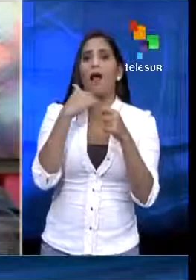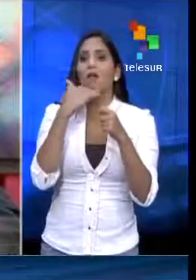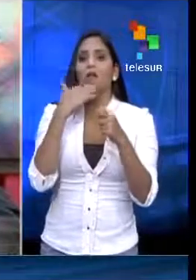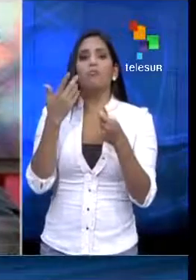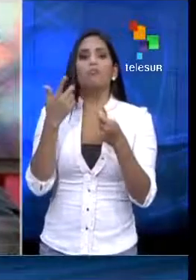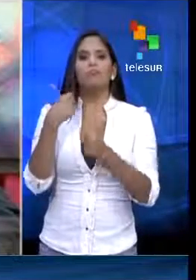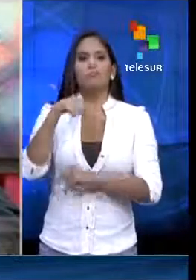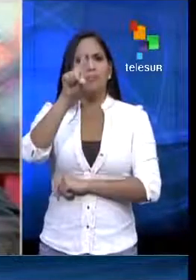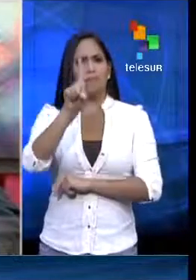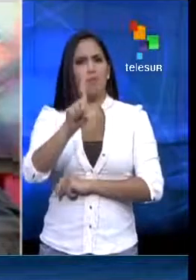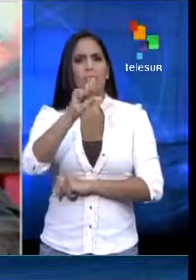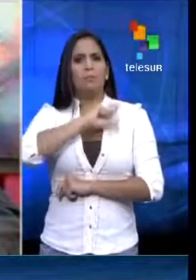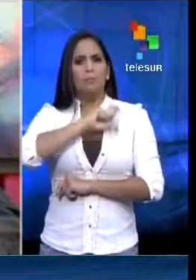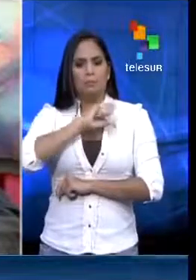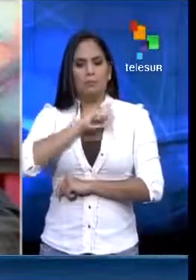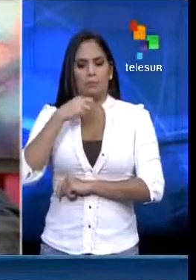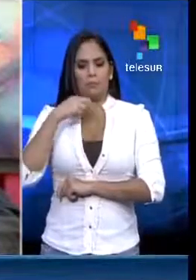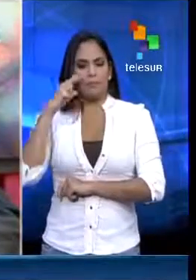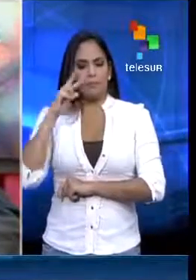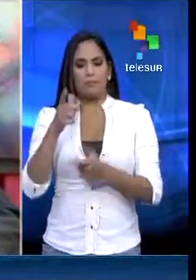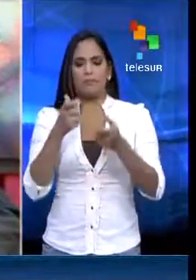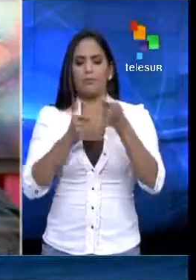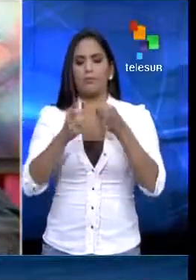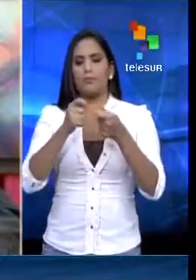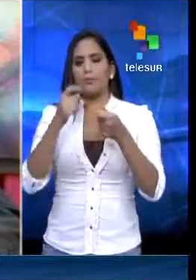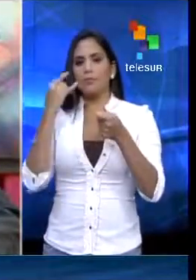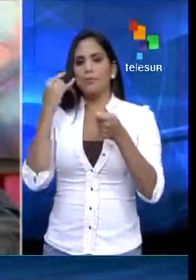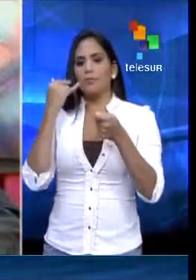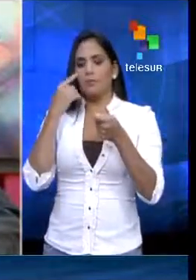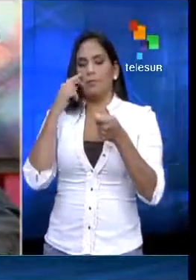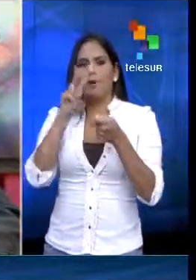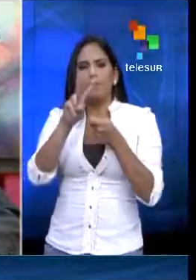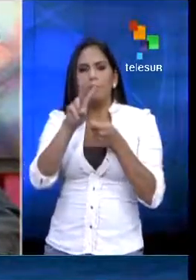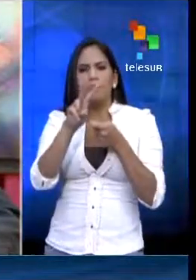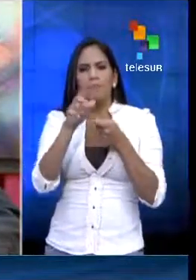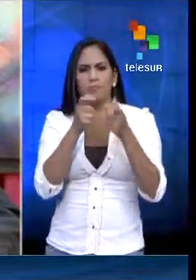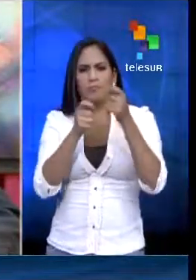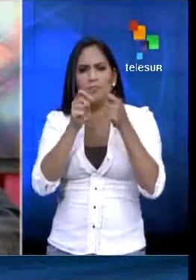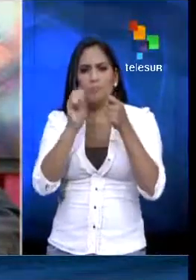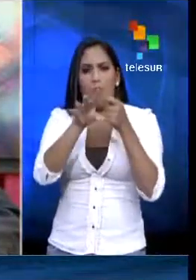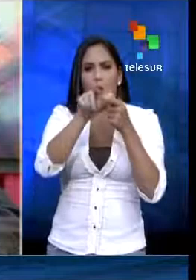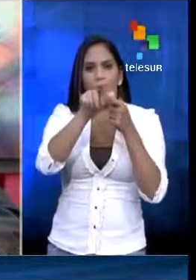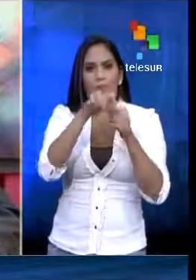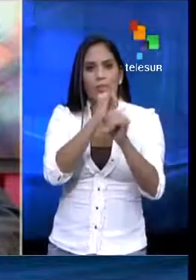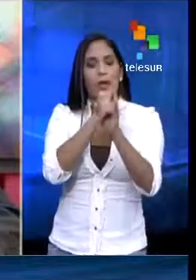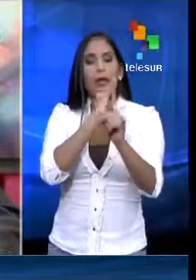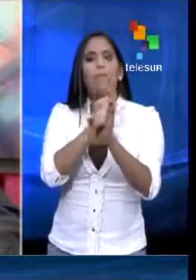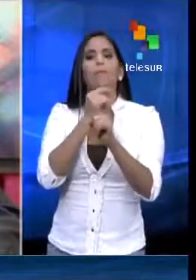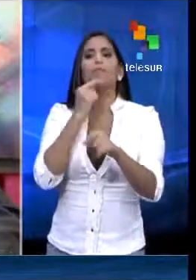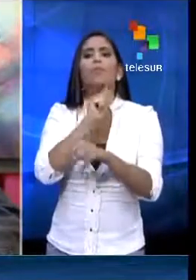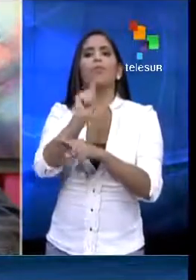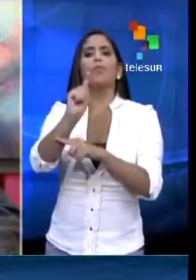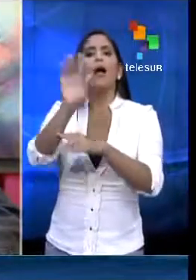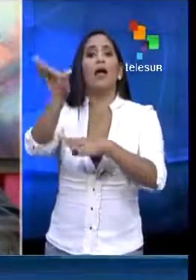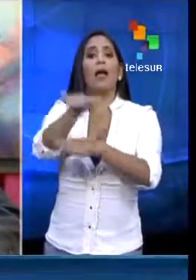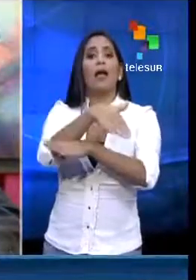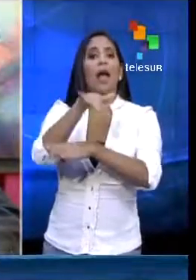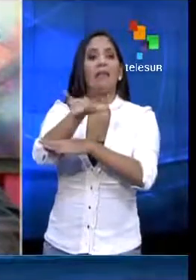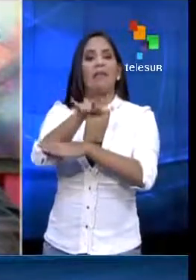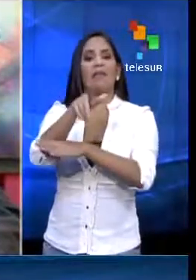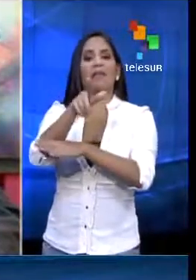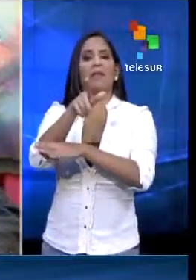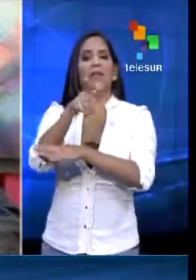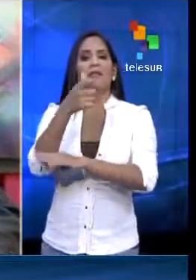primero de enero yo vi mensajes de texto que salían por las redes sociales que enviaban diciéndole a la gente que las calles de Caracas estaban solas